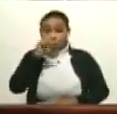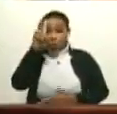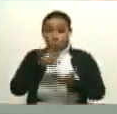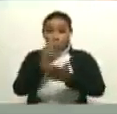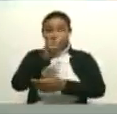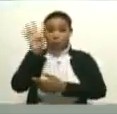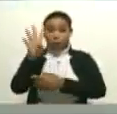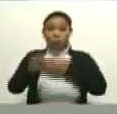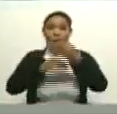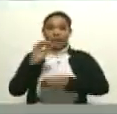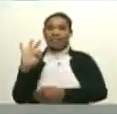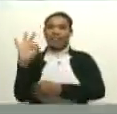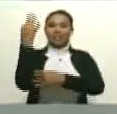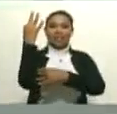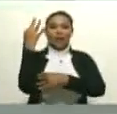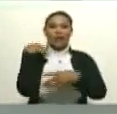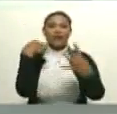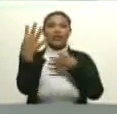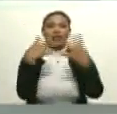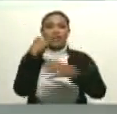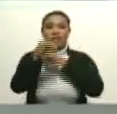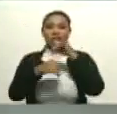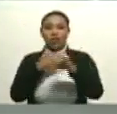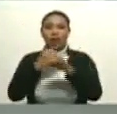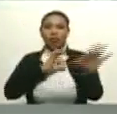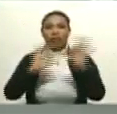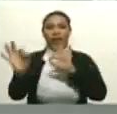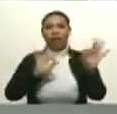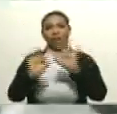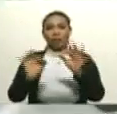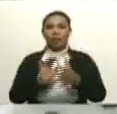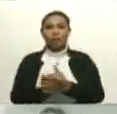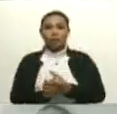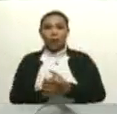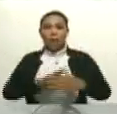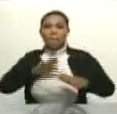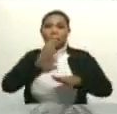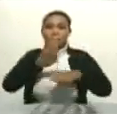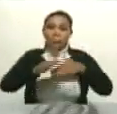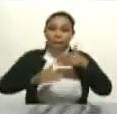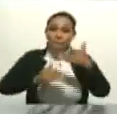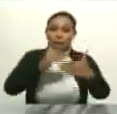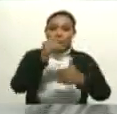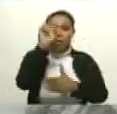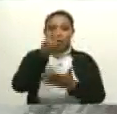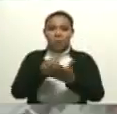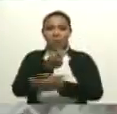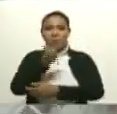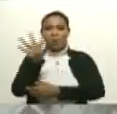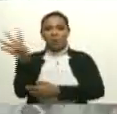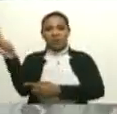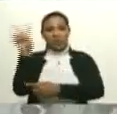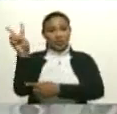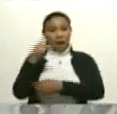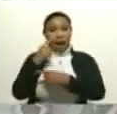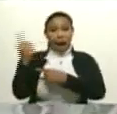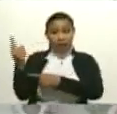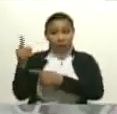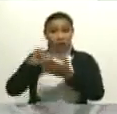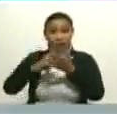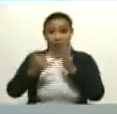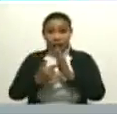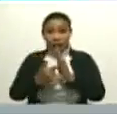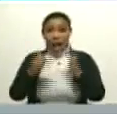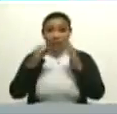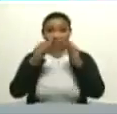¿Ah? Festival Internacional de Teatro Progresista 2024, Venezuela. Eso va a ser a casa